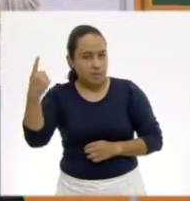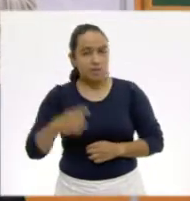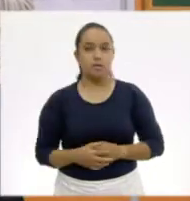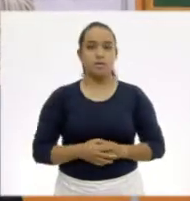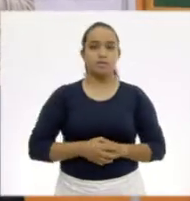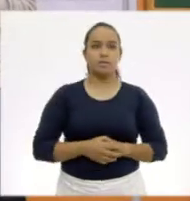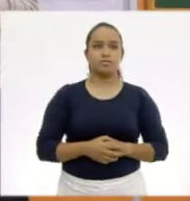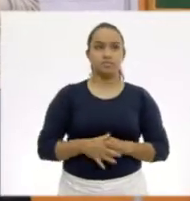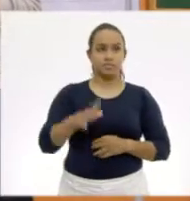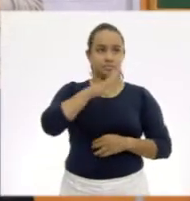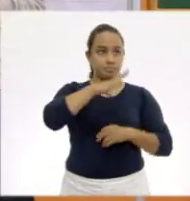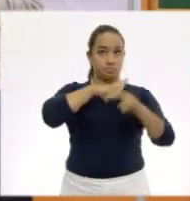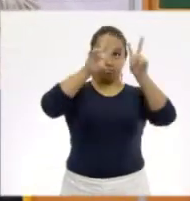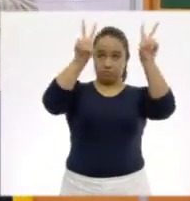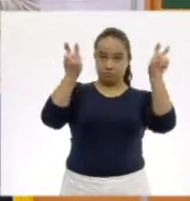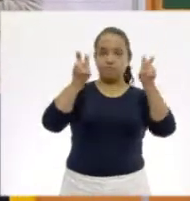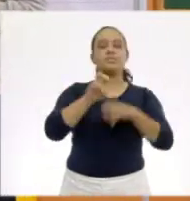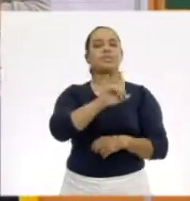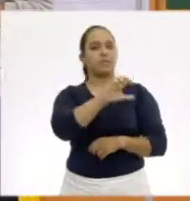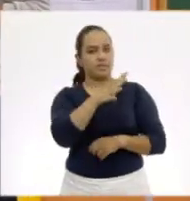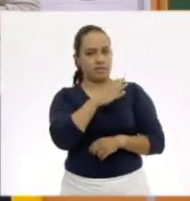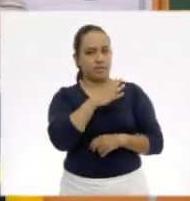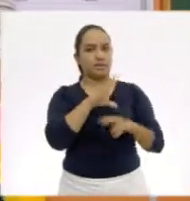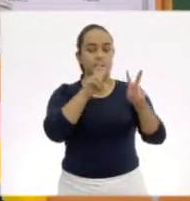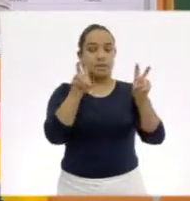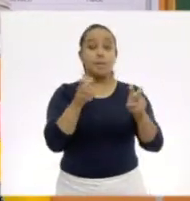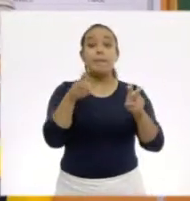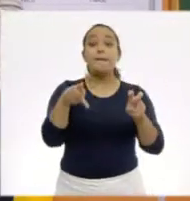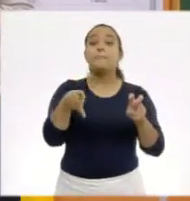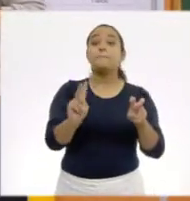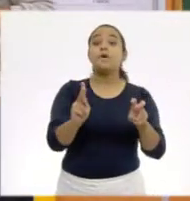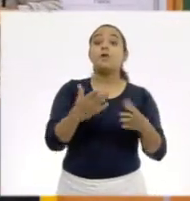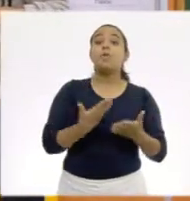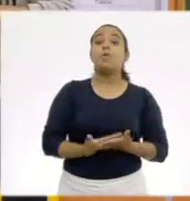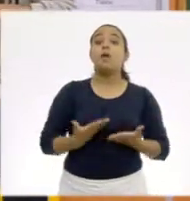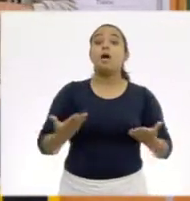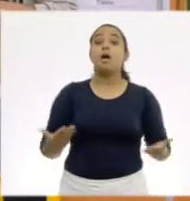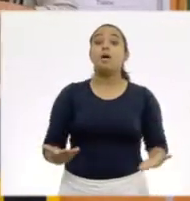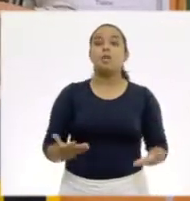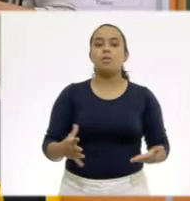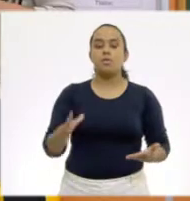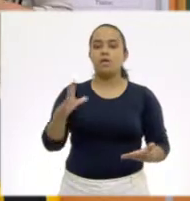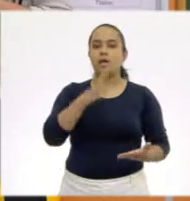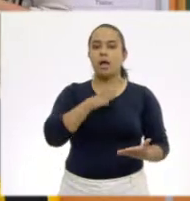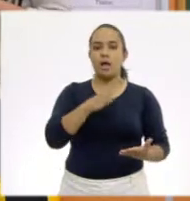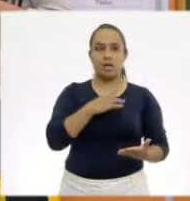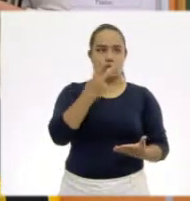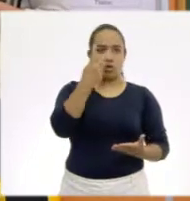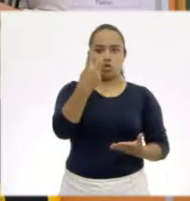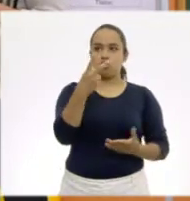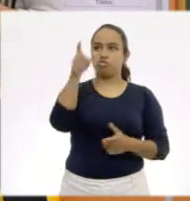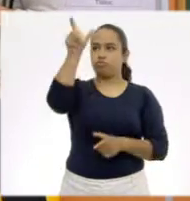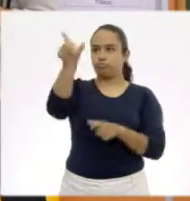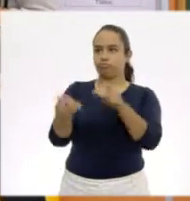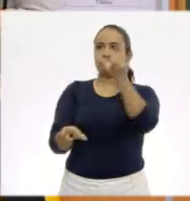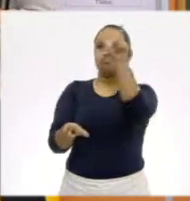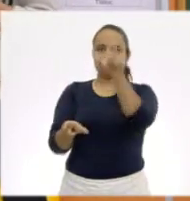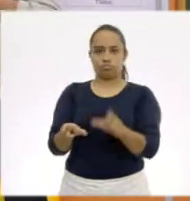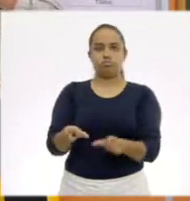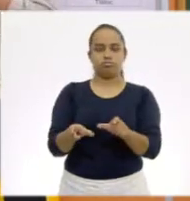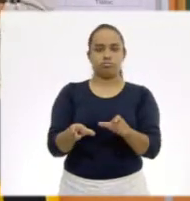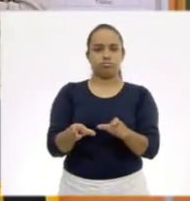¿tiene título? Sí. Sí tiene título, igual que las de ayer. Pero esta vez tiene dos columnas. Dos columnas, sí.